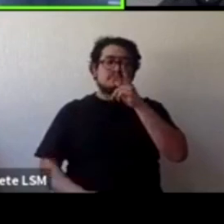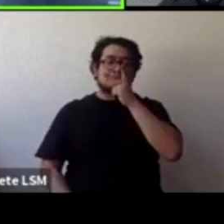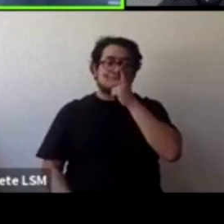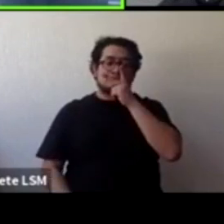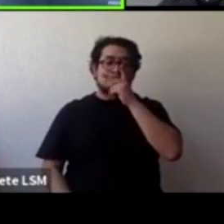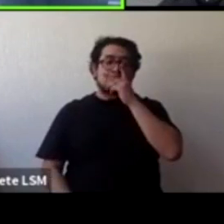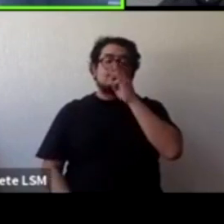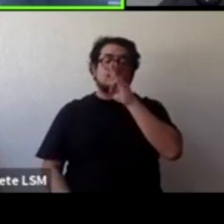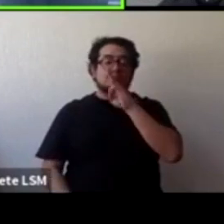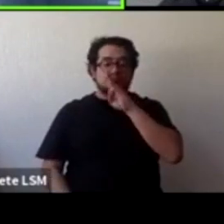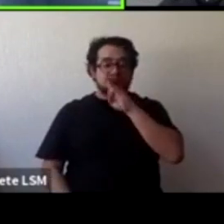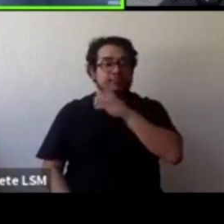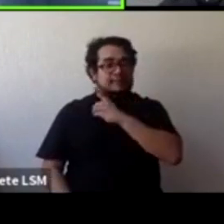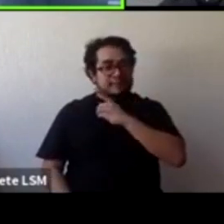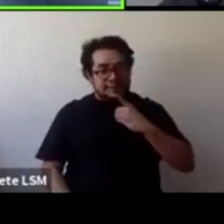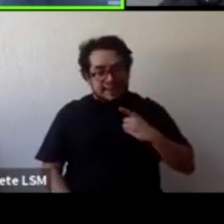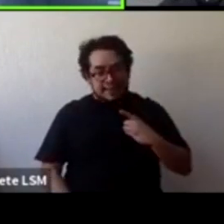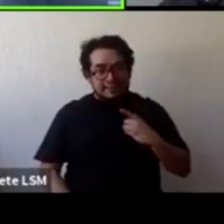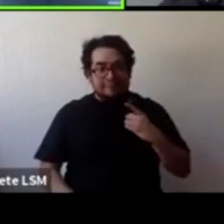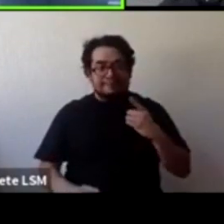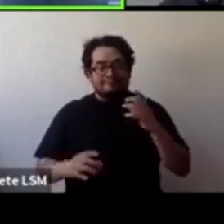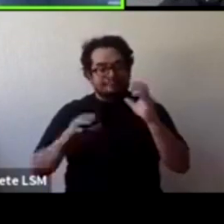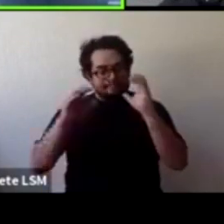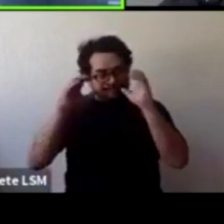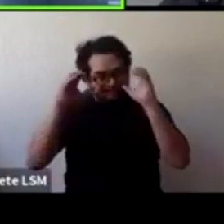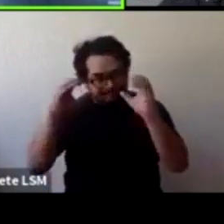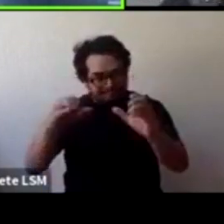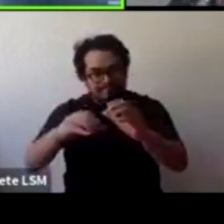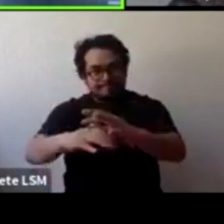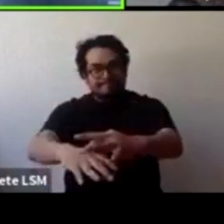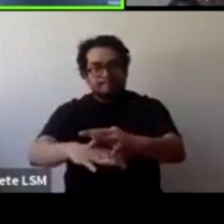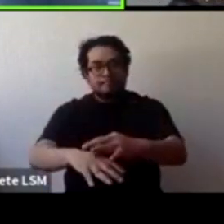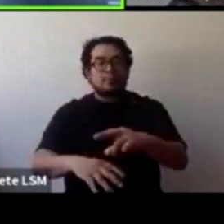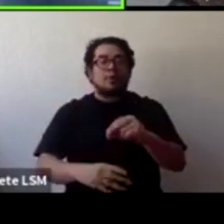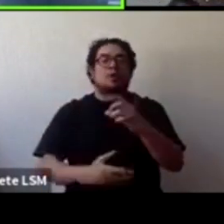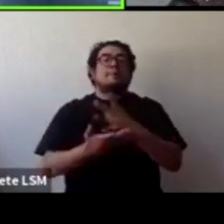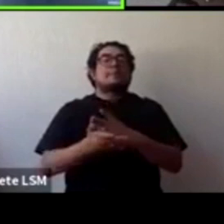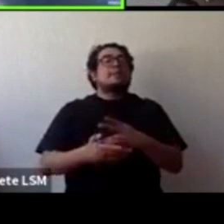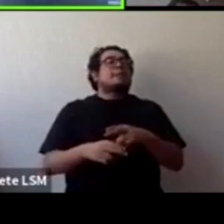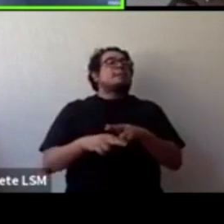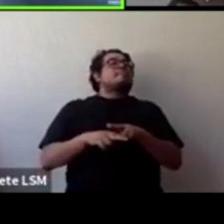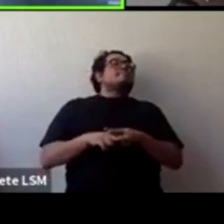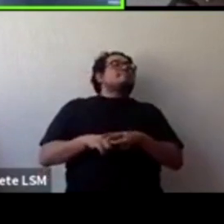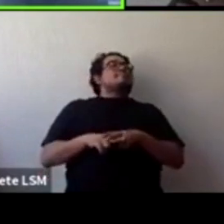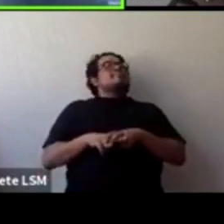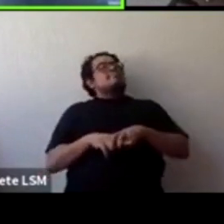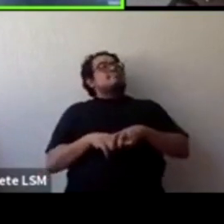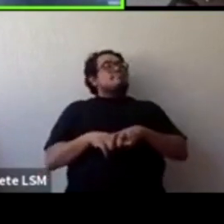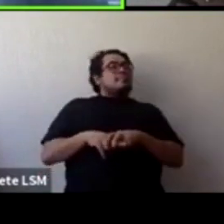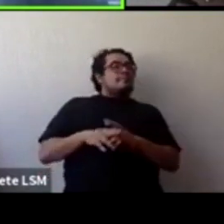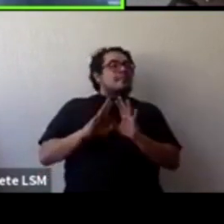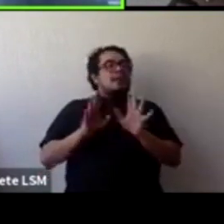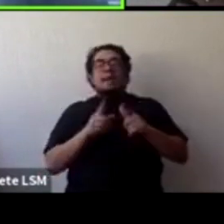presentes no nada más sentados en la casa sino que tienen que estar presentes con sus hijos